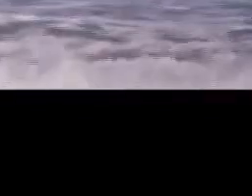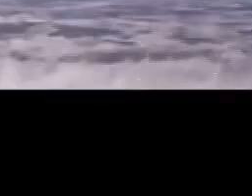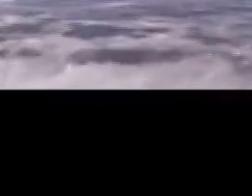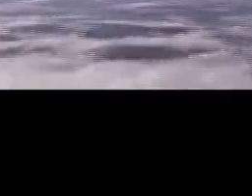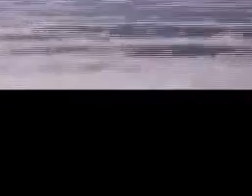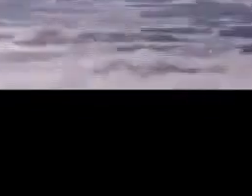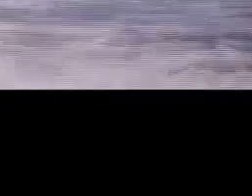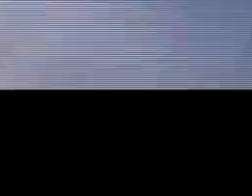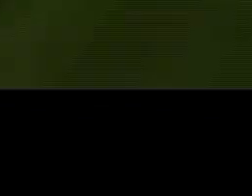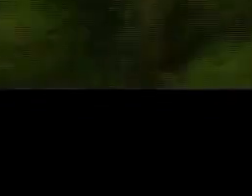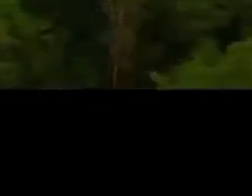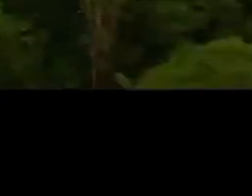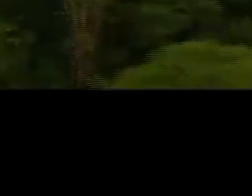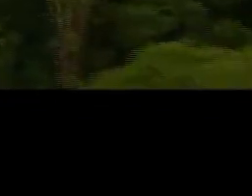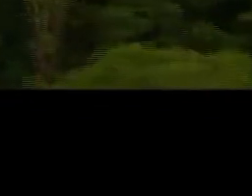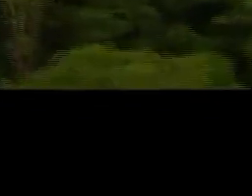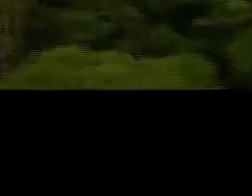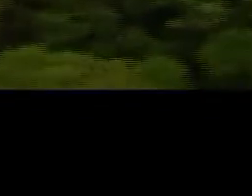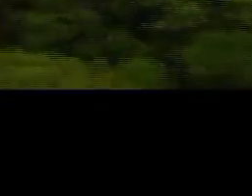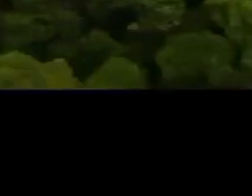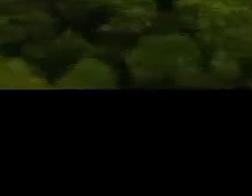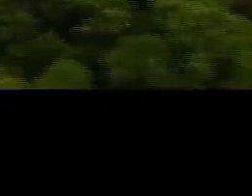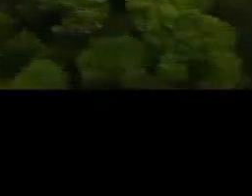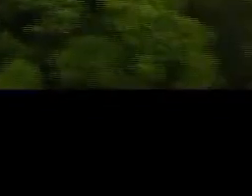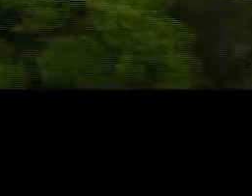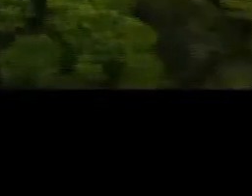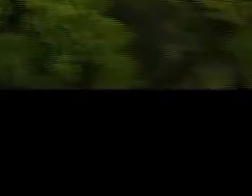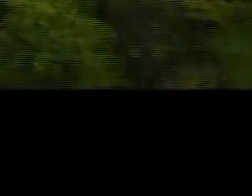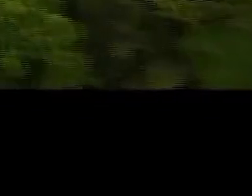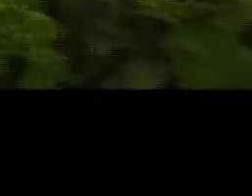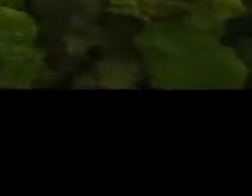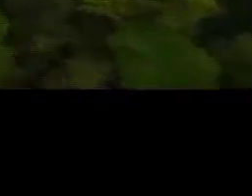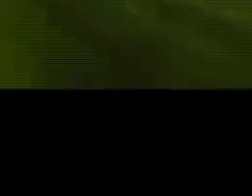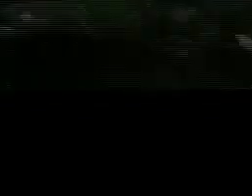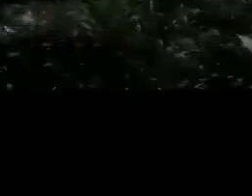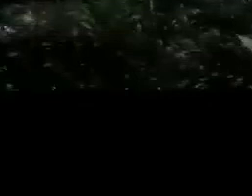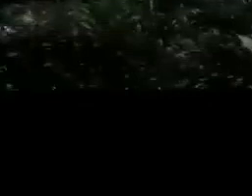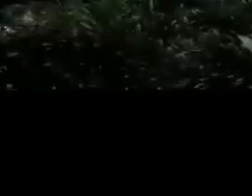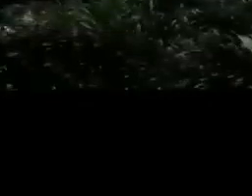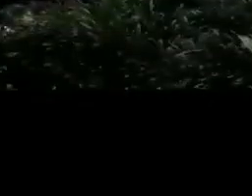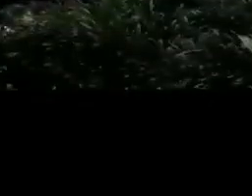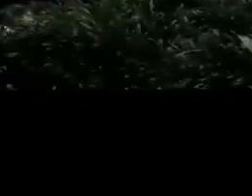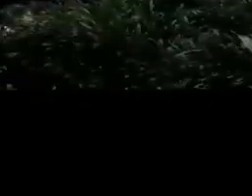las mejores olas o sentir la naturaleza en nuestras montañas